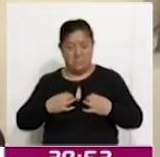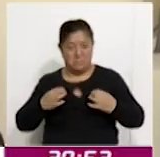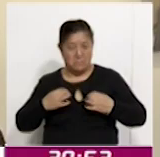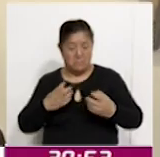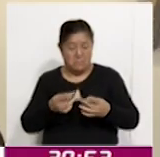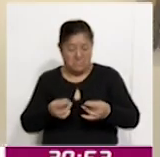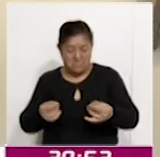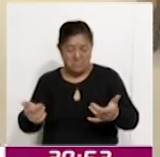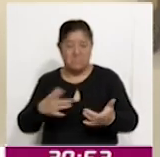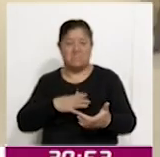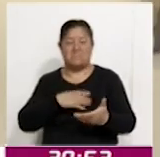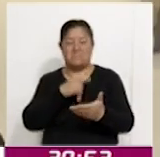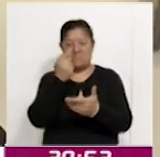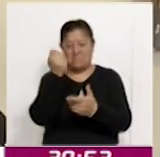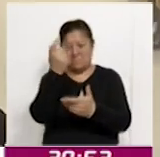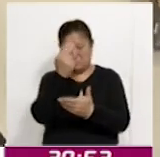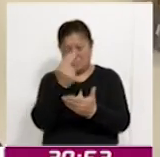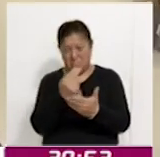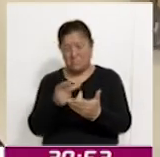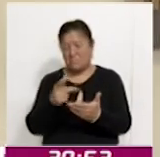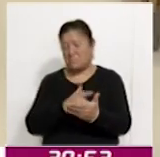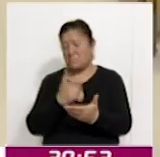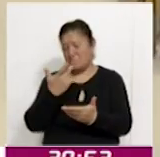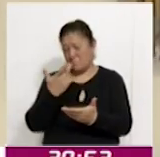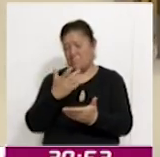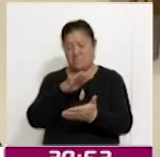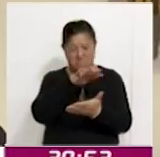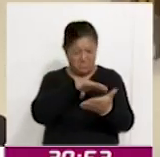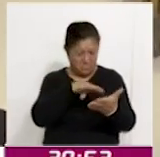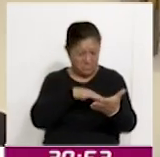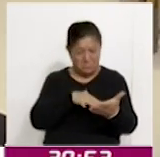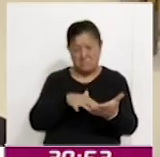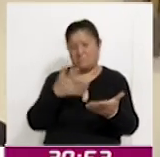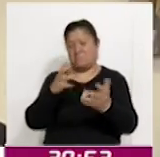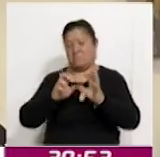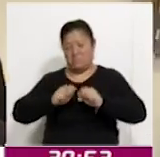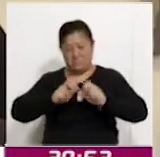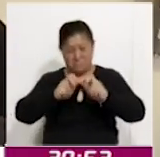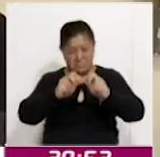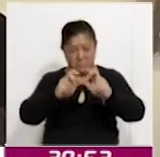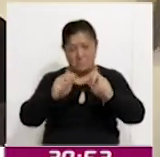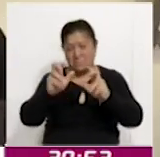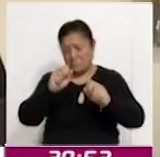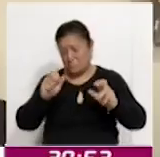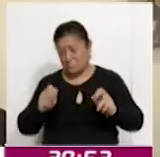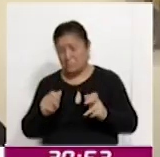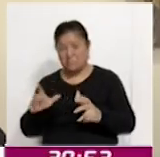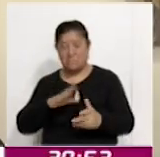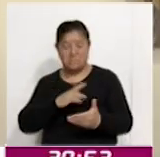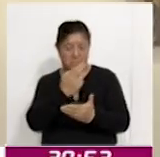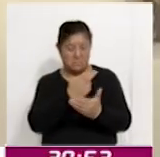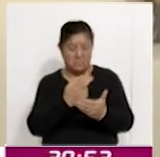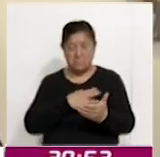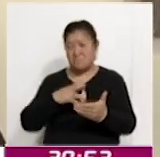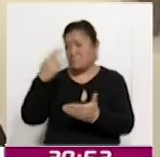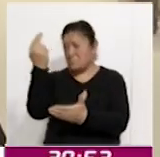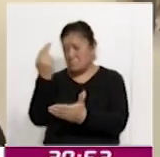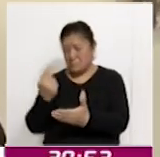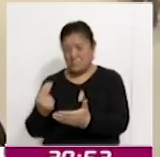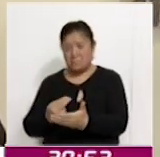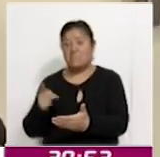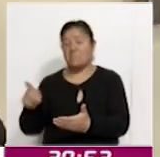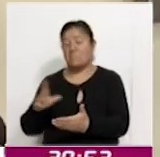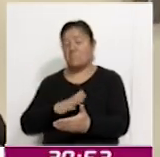parte de literatura, la parte de escultura, la parte de óleo, de pintura, de dibujo. O es una artista muy